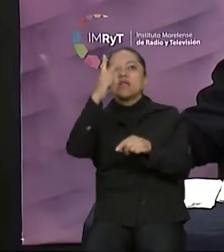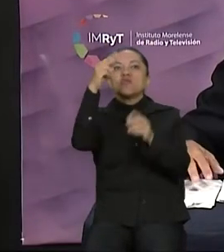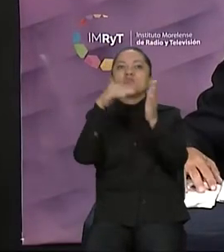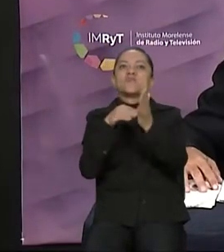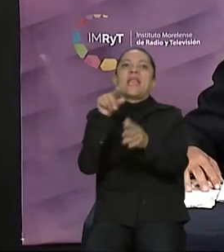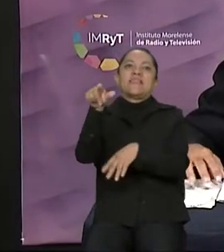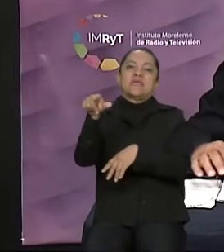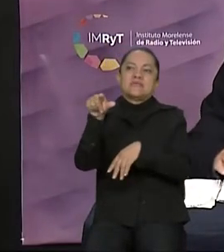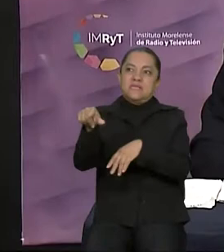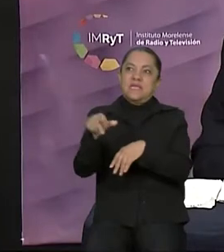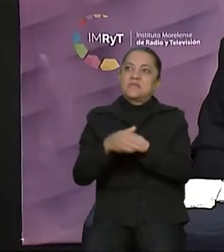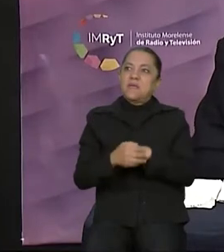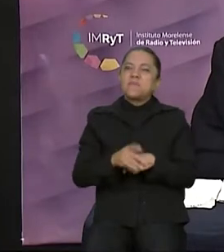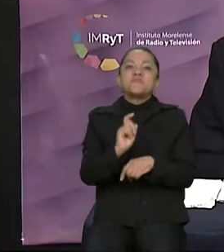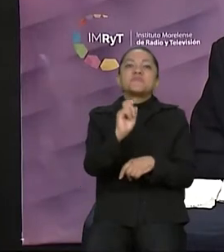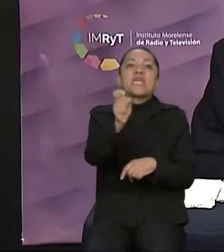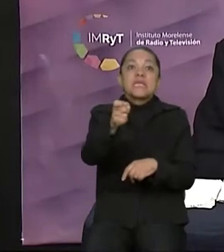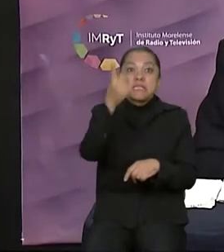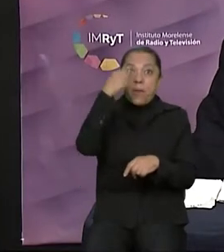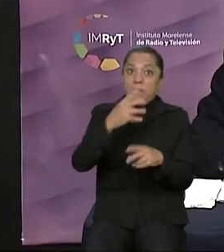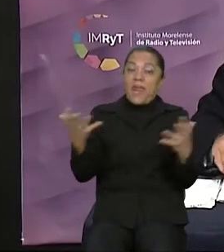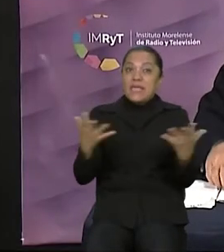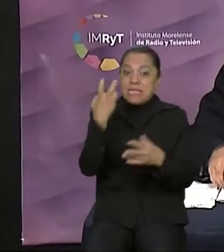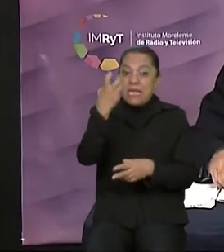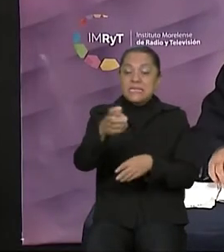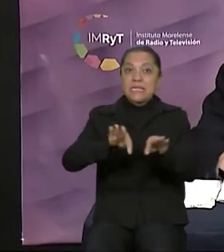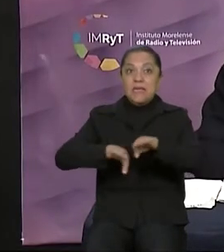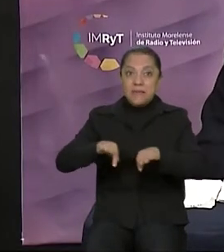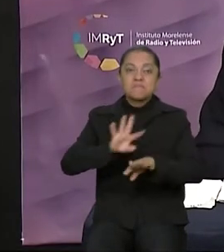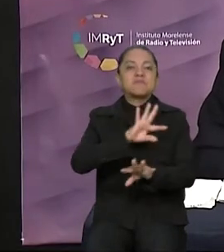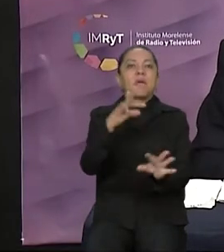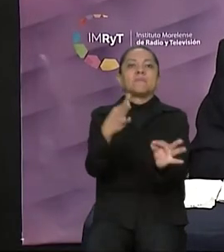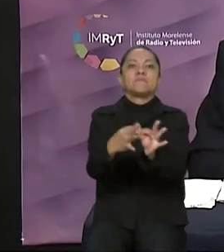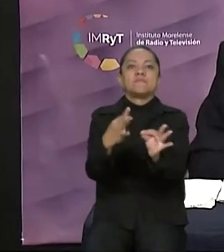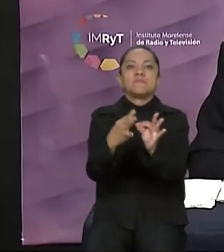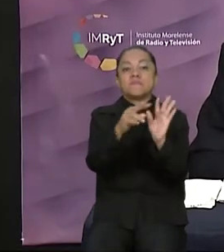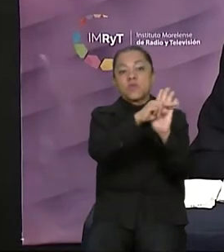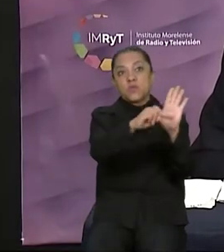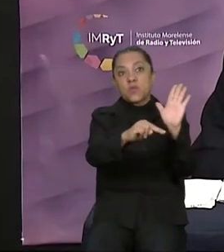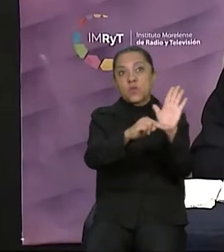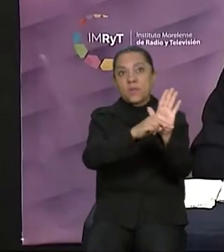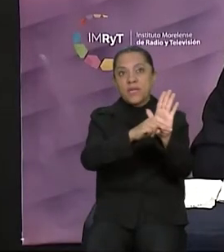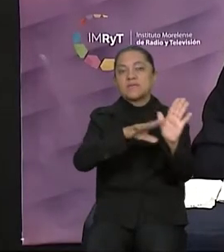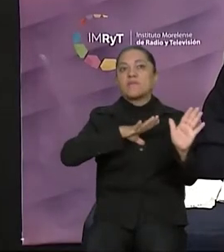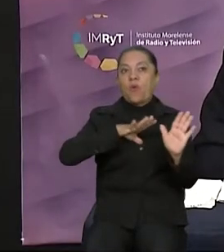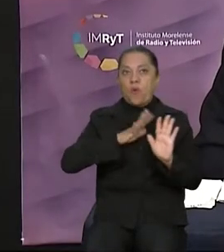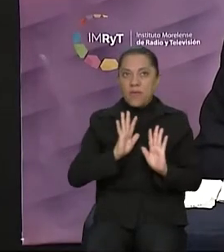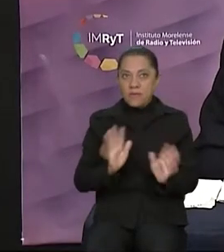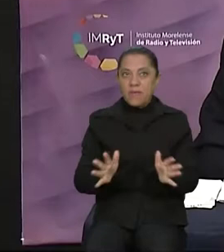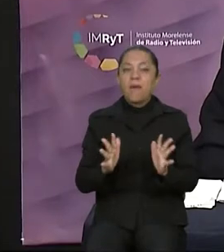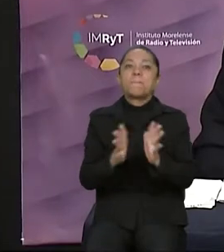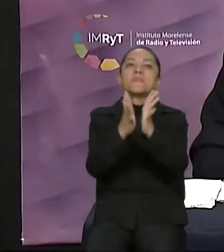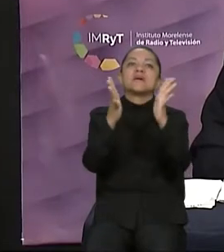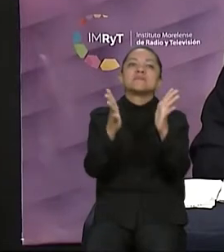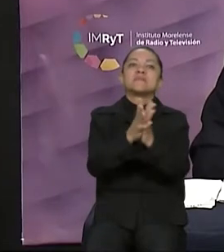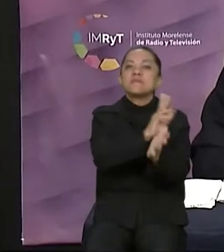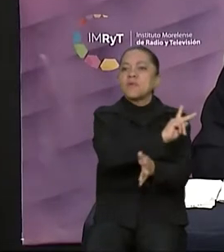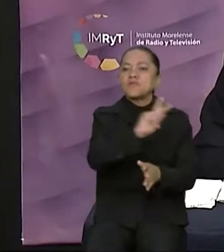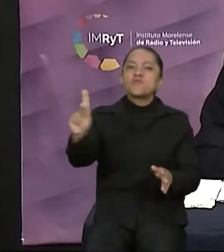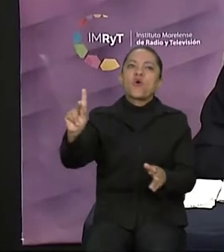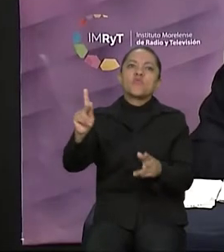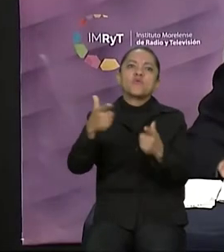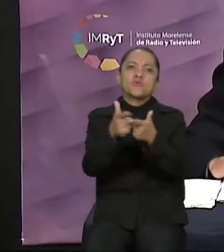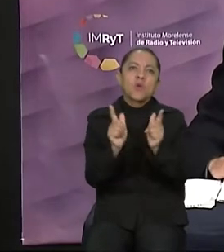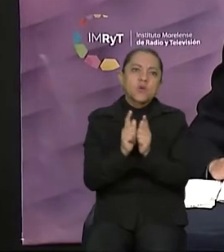Quiere decir que para llevar a cabo este ejercicio se han cumplido con la normatividad existente, con la participación de todos los partidos y los representantes de los